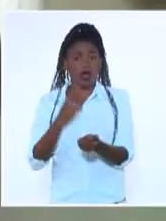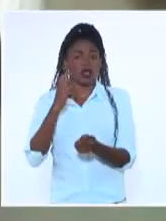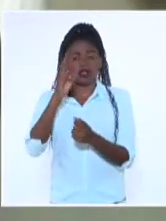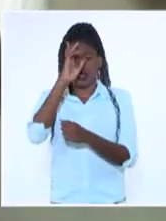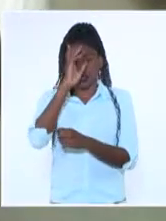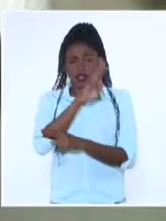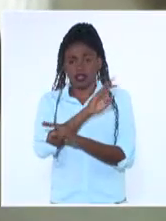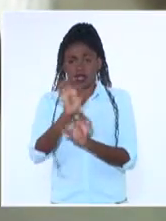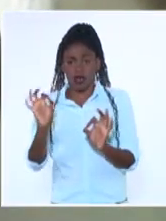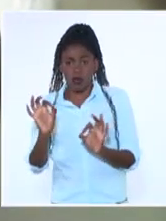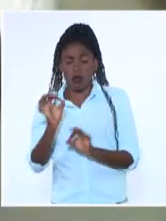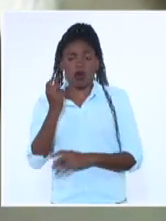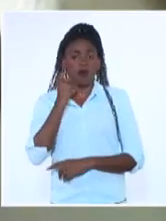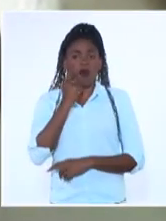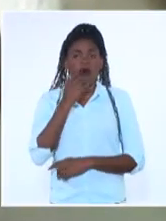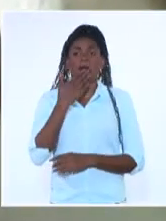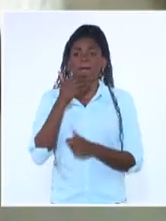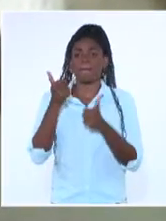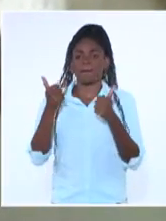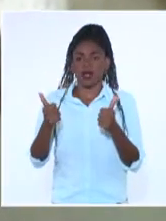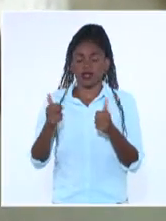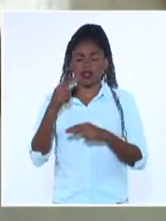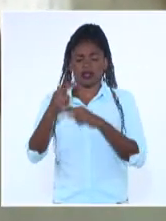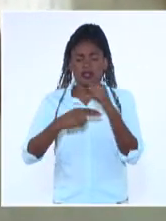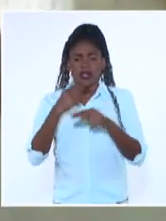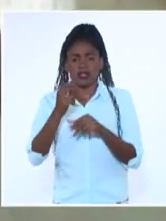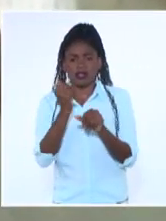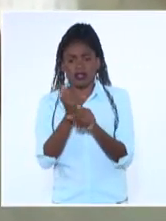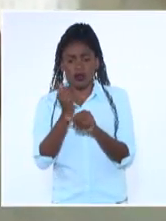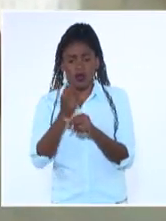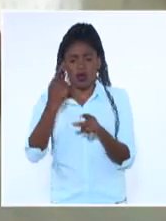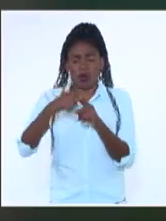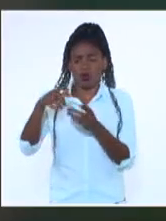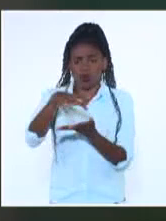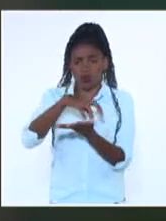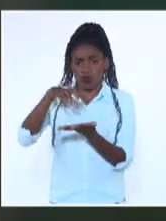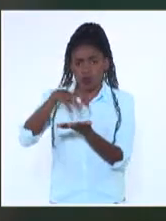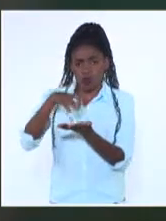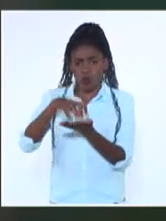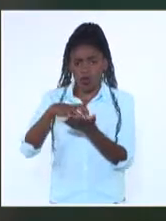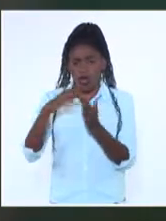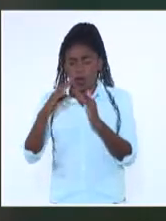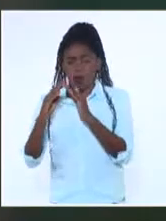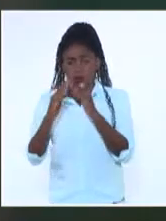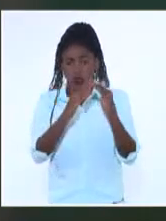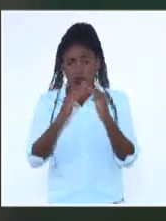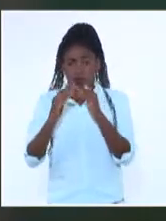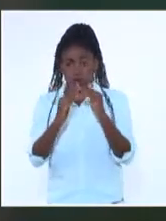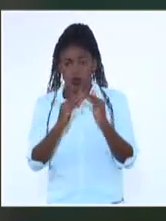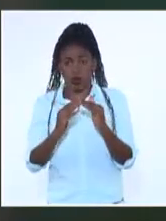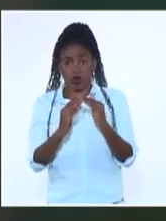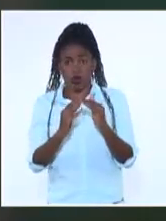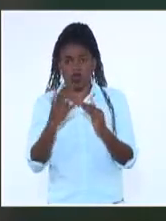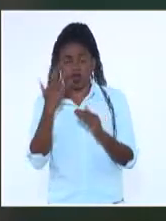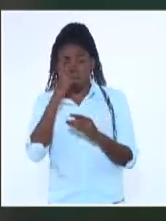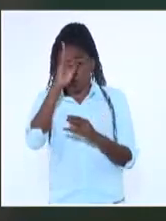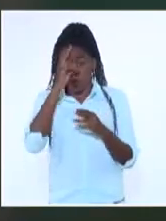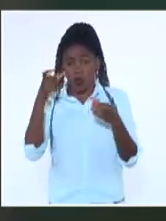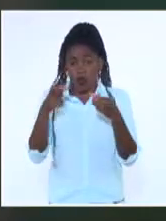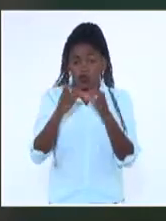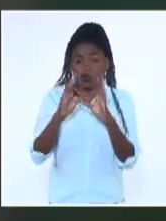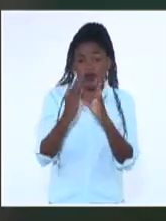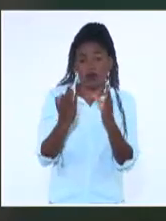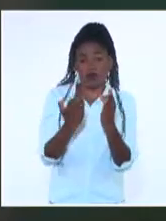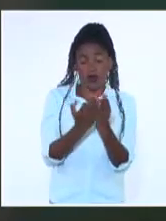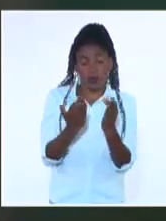bucal placentera. Además se realizan acciones en otros escenarios ubicados en las comunidades como son los consultorios de médico